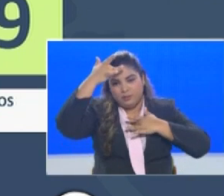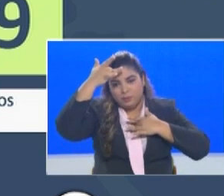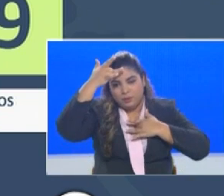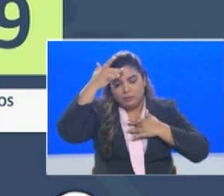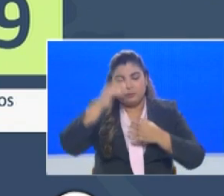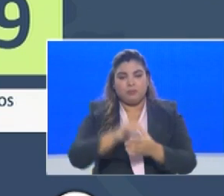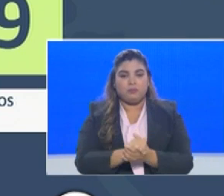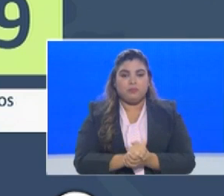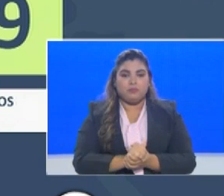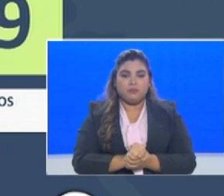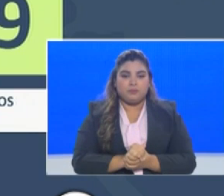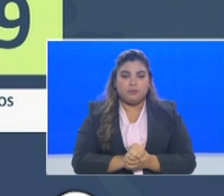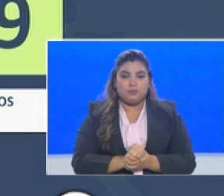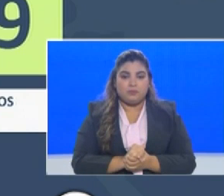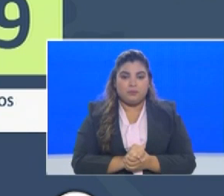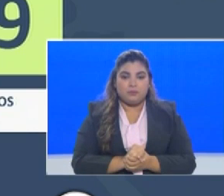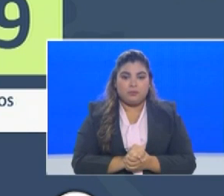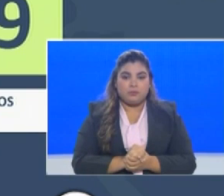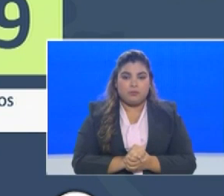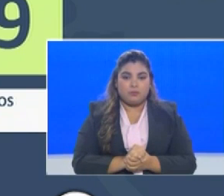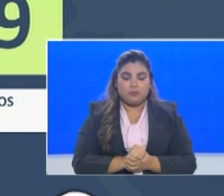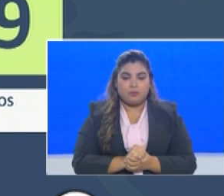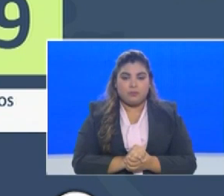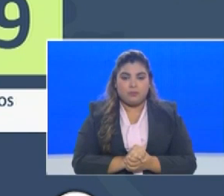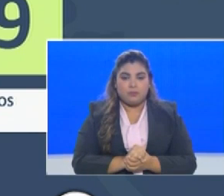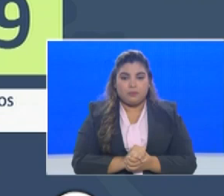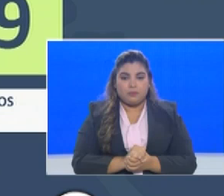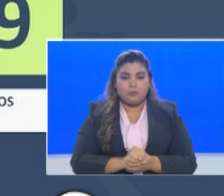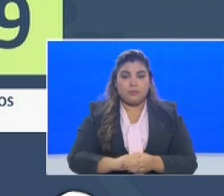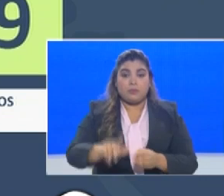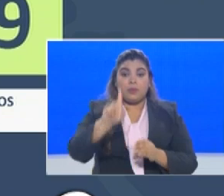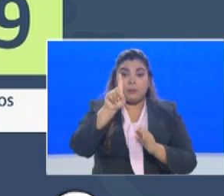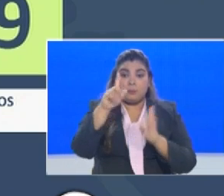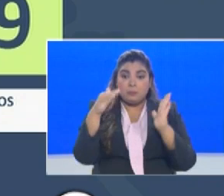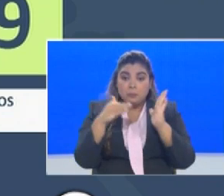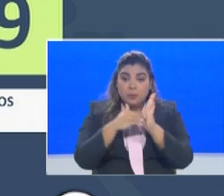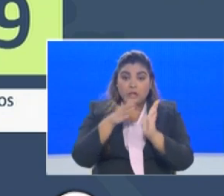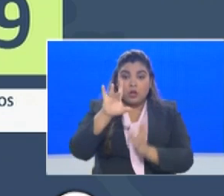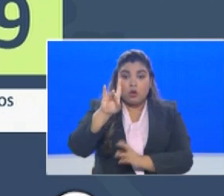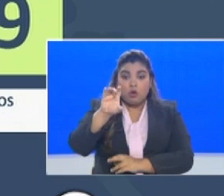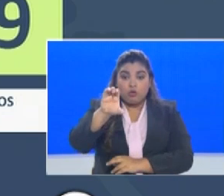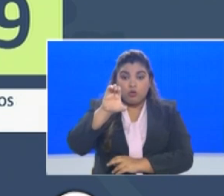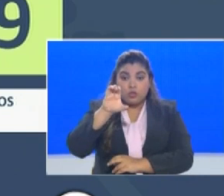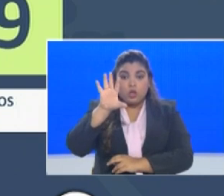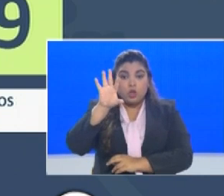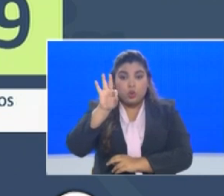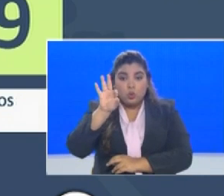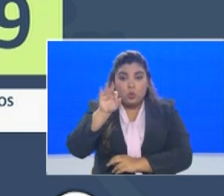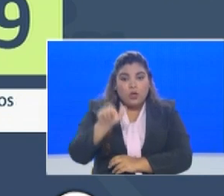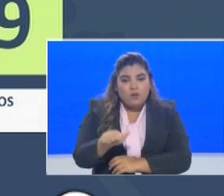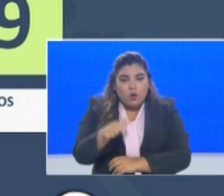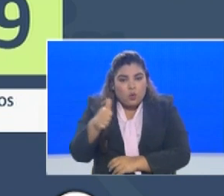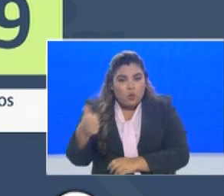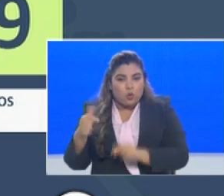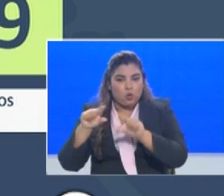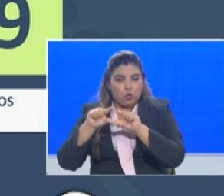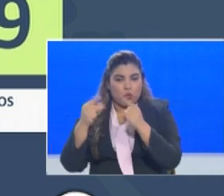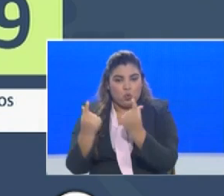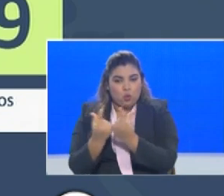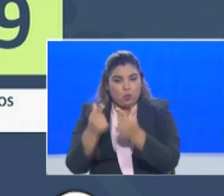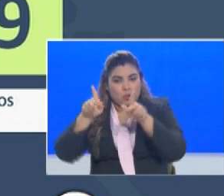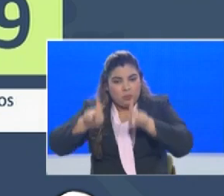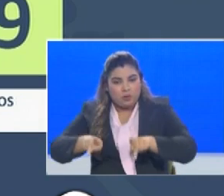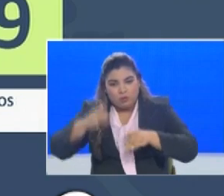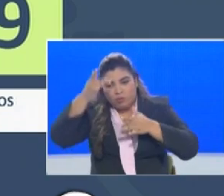recuperados 1.809 clínicamente, lo que nos hace